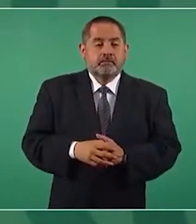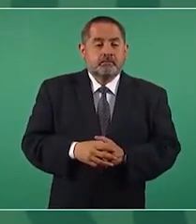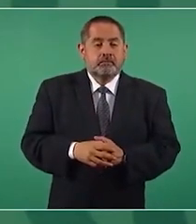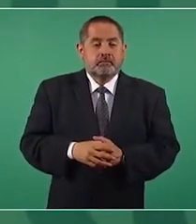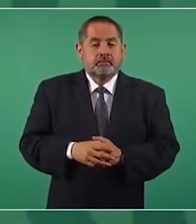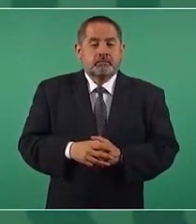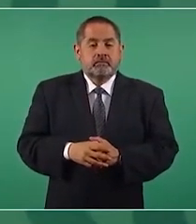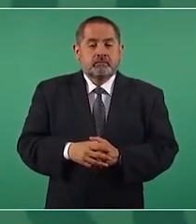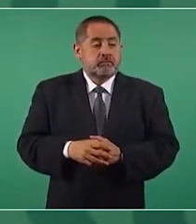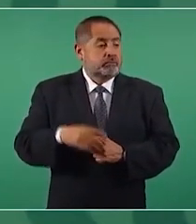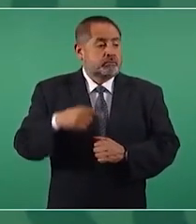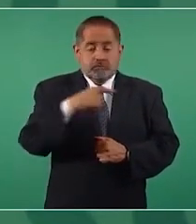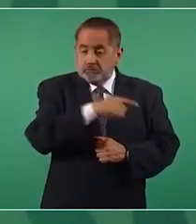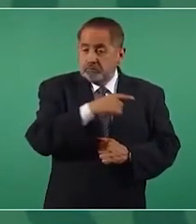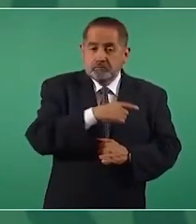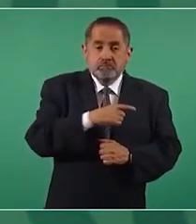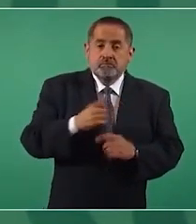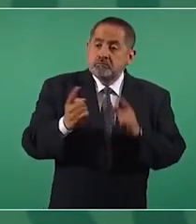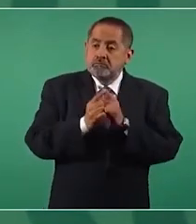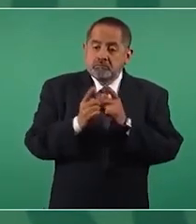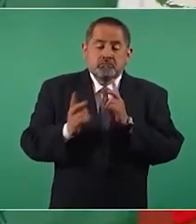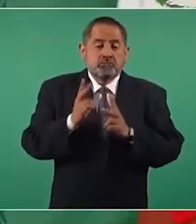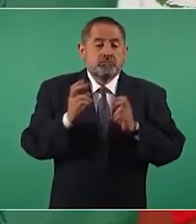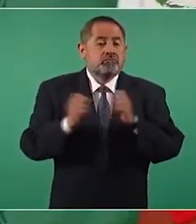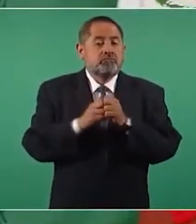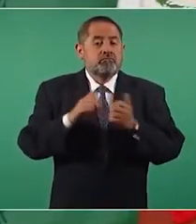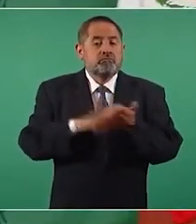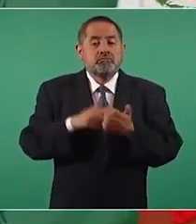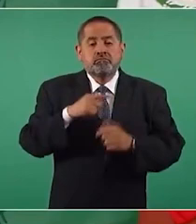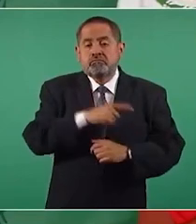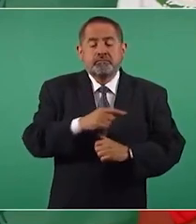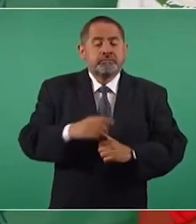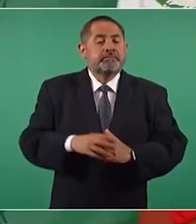se entrevistó con